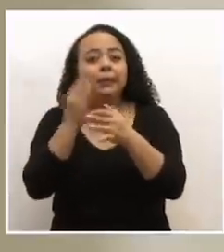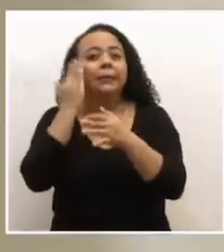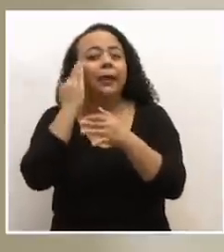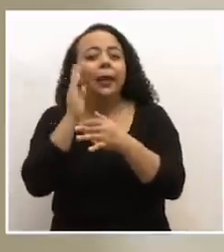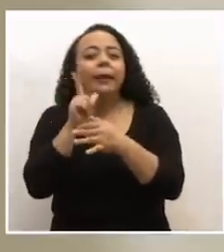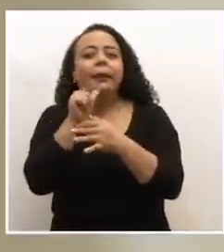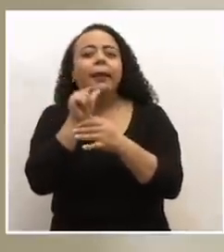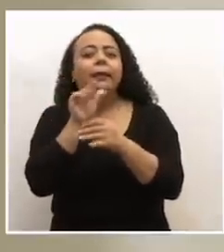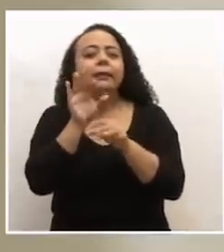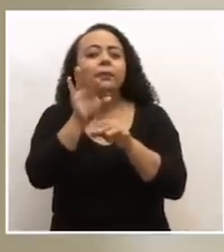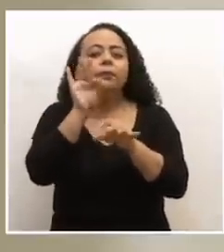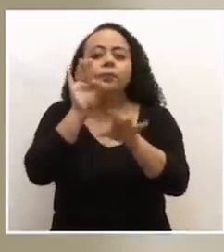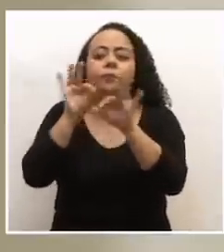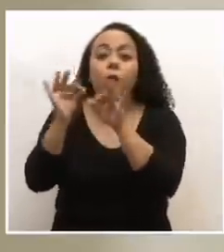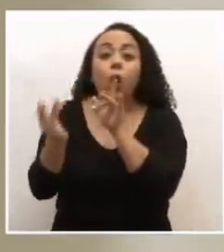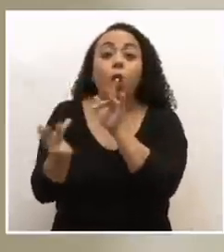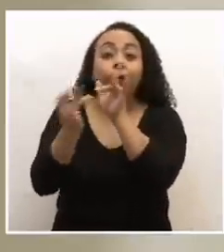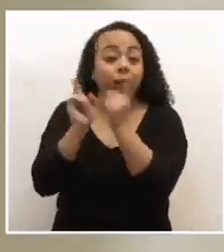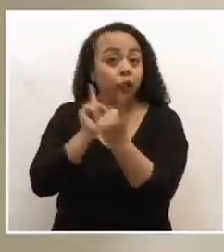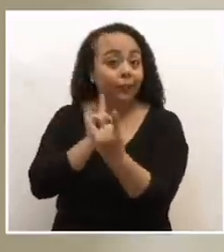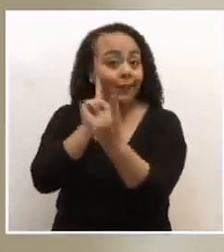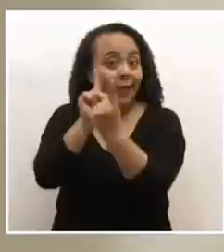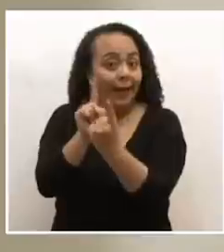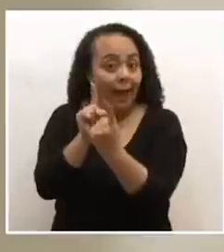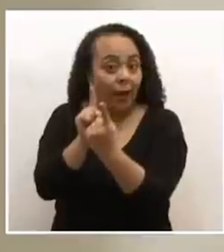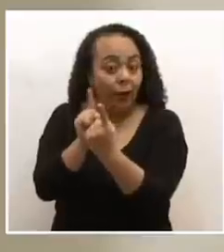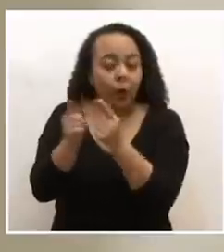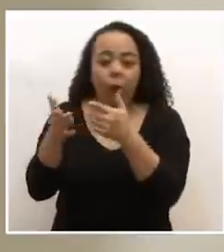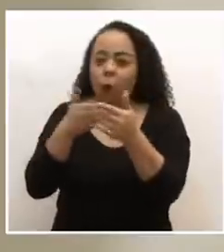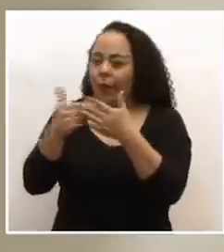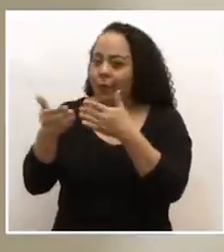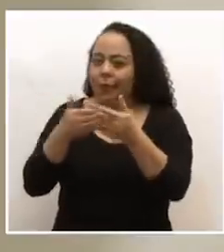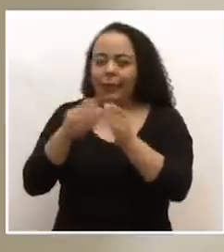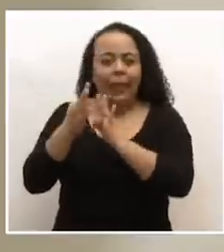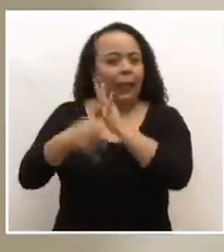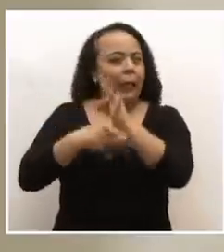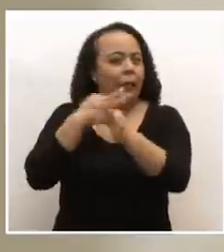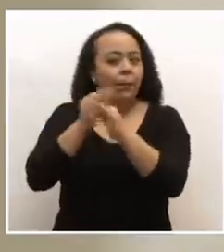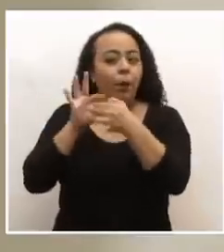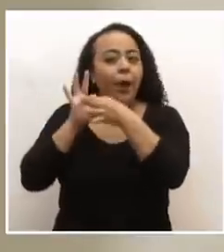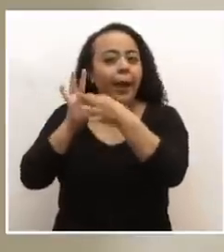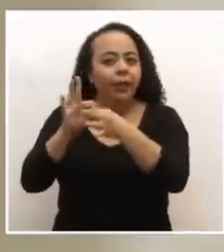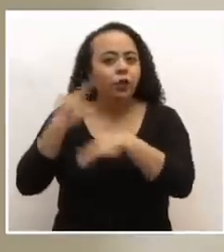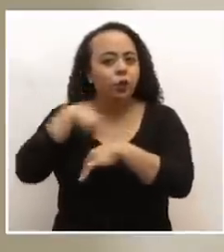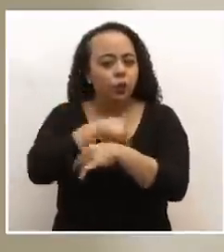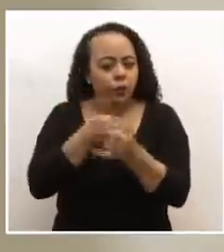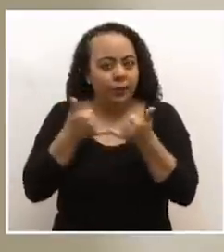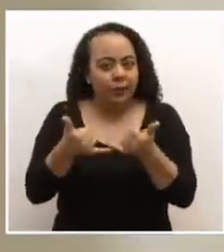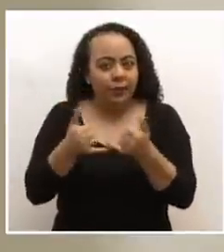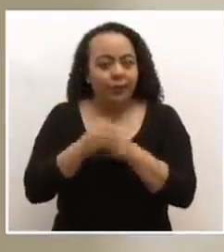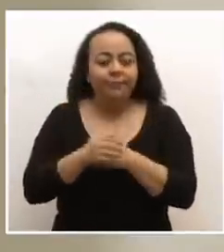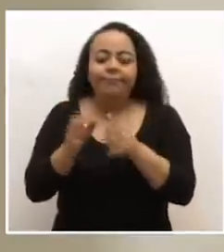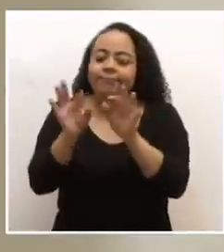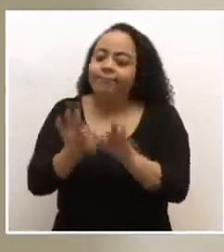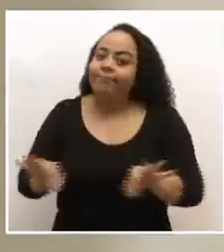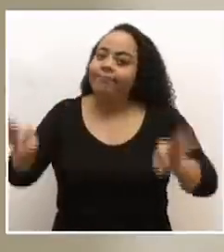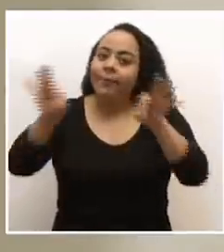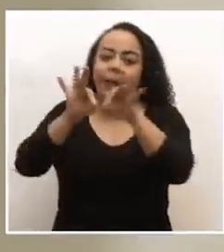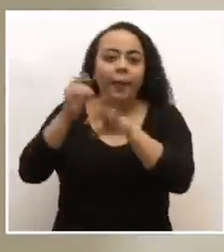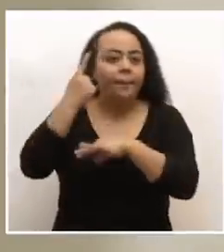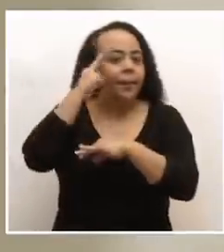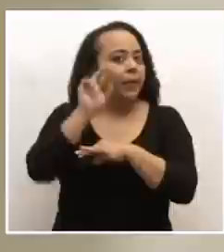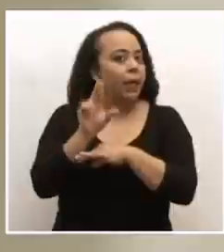casos que sean contactos cercanos en cualquier tipo de nexo que tengamos, se hace elemental para que no